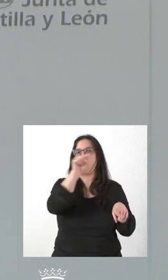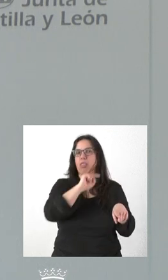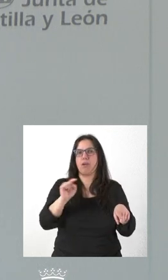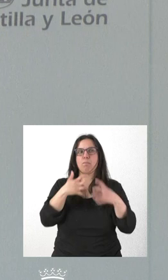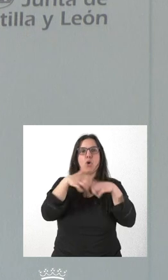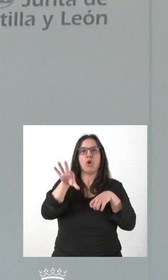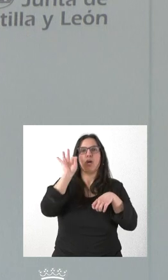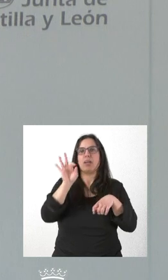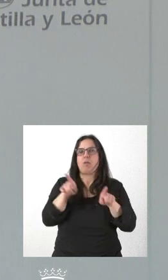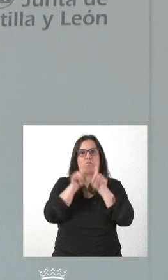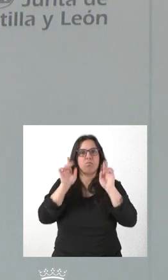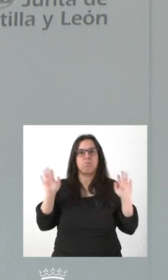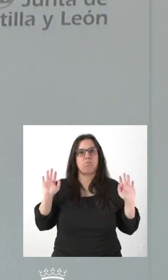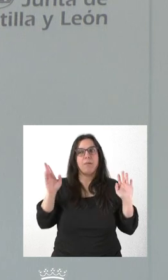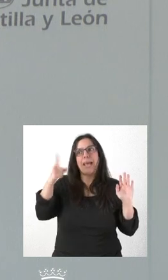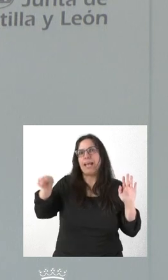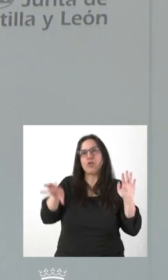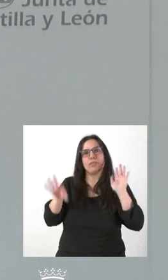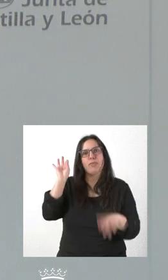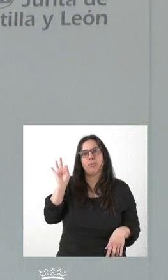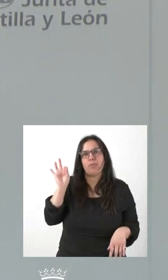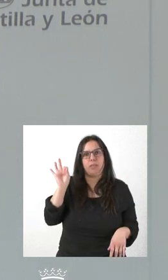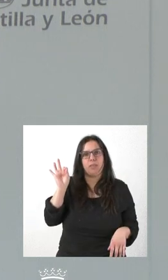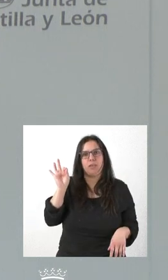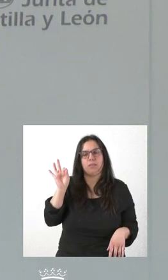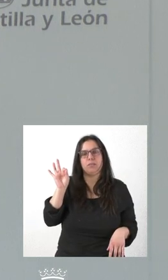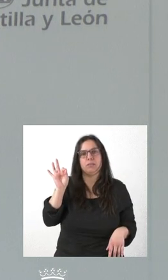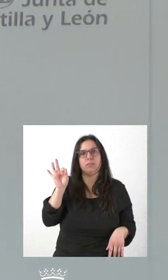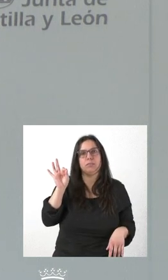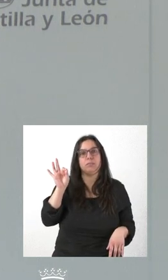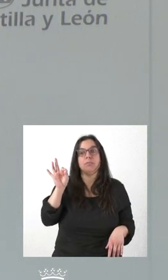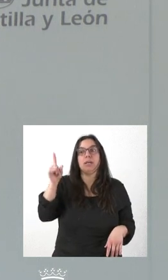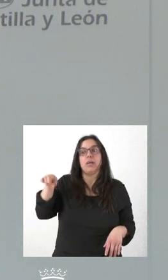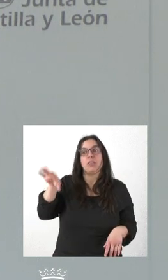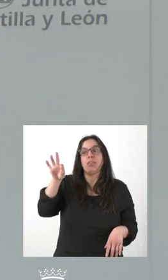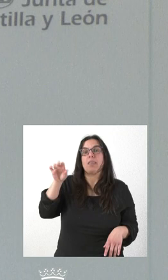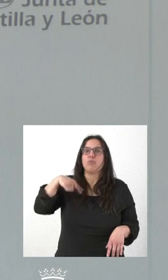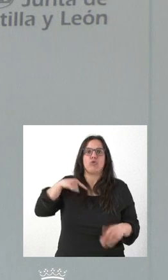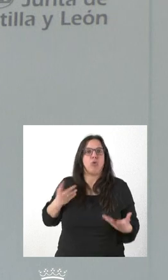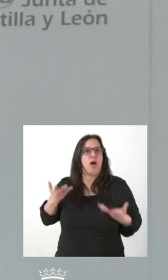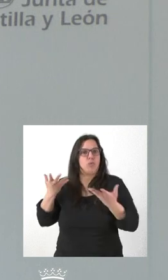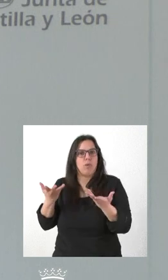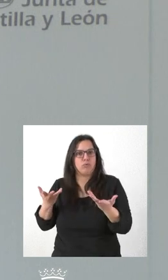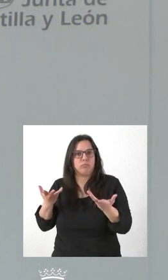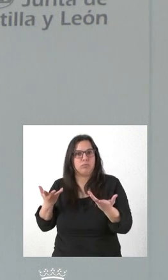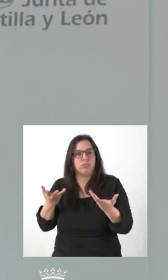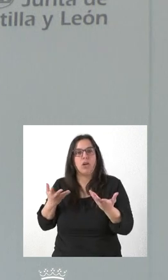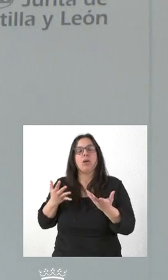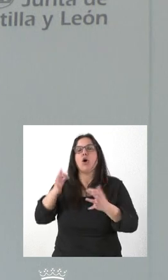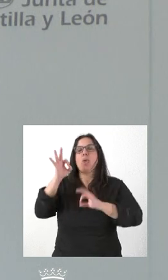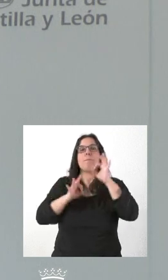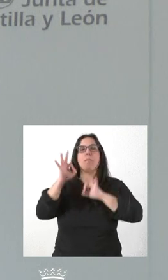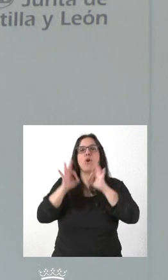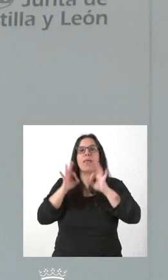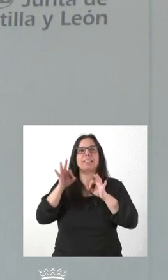polígono de selección. Ellos deciden la ubicación dentro de Soria y nosotros lo que damos es la ayuda que puede corresponder. No tienen un mayor porcentaje de